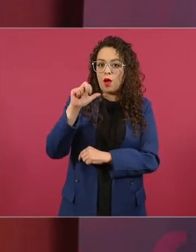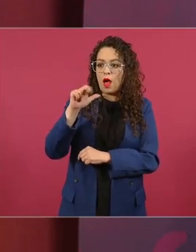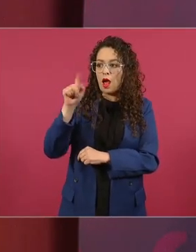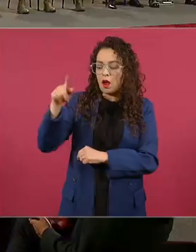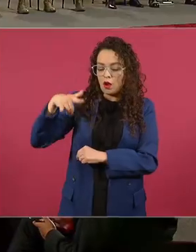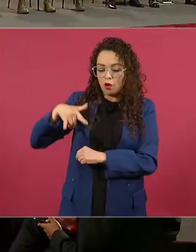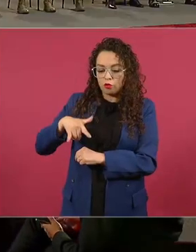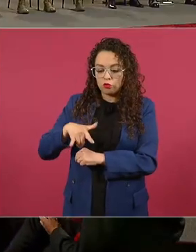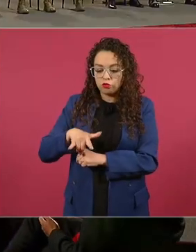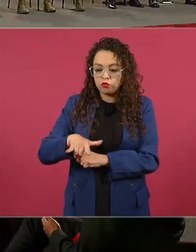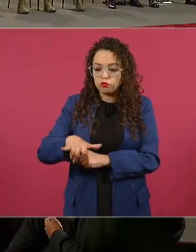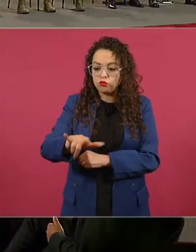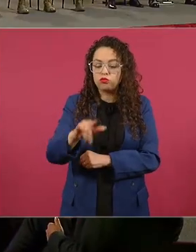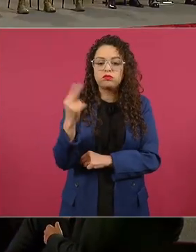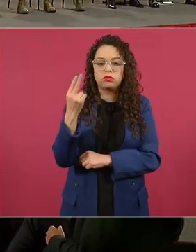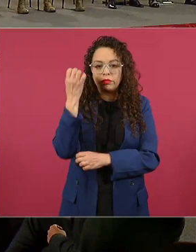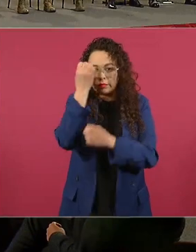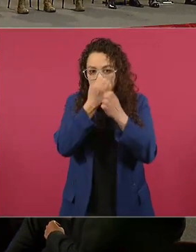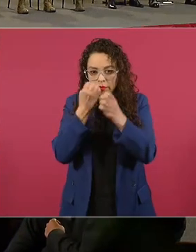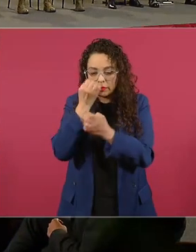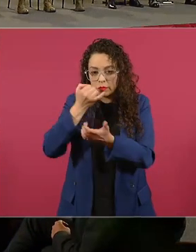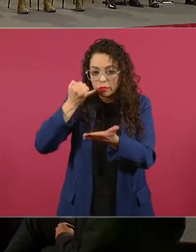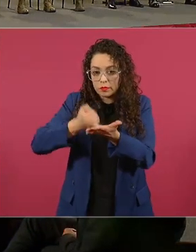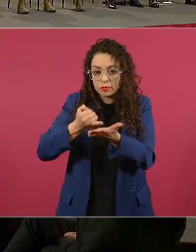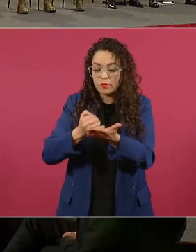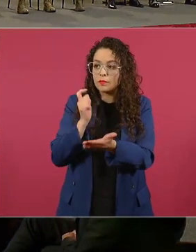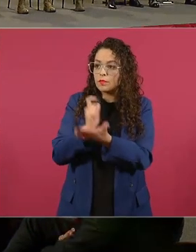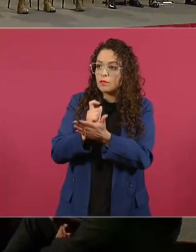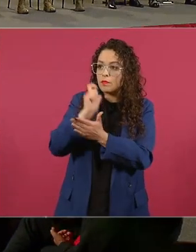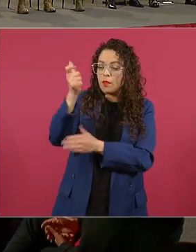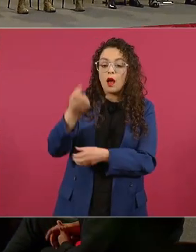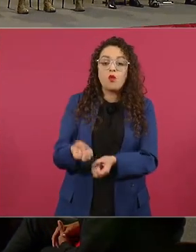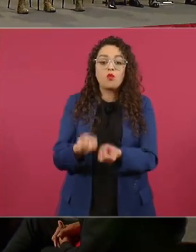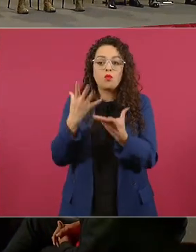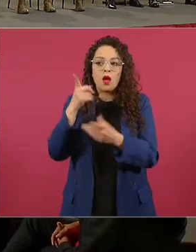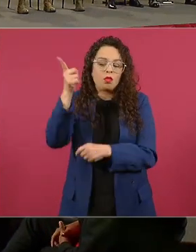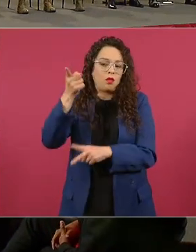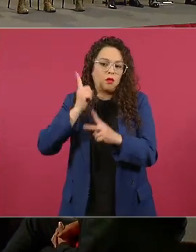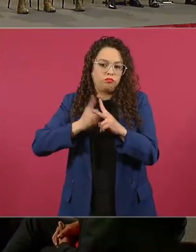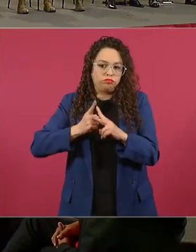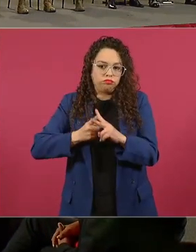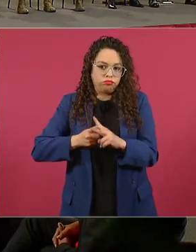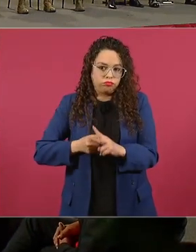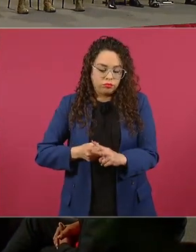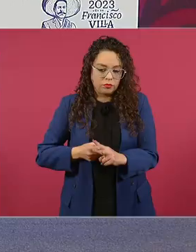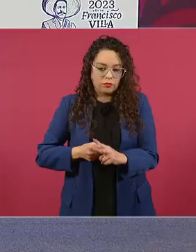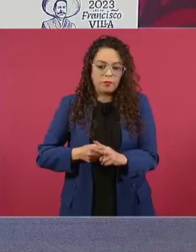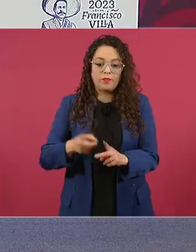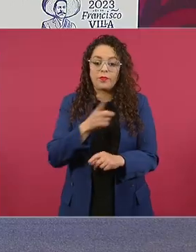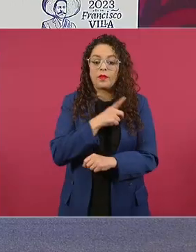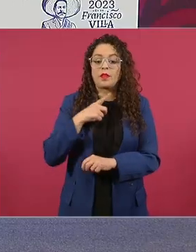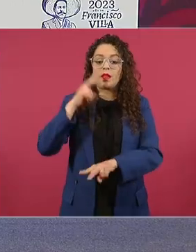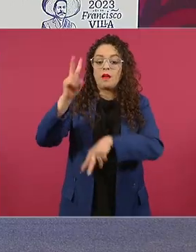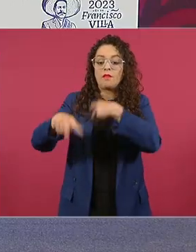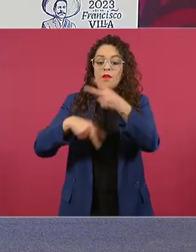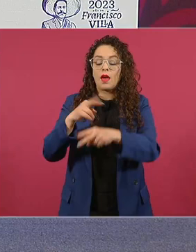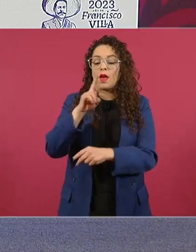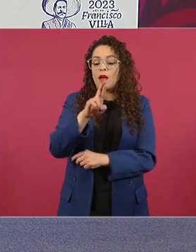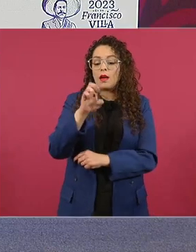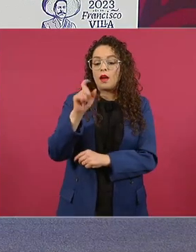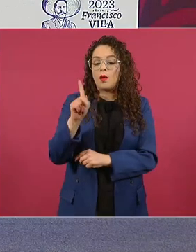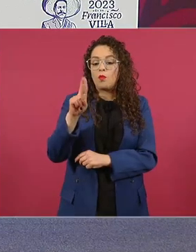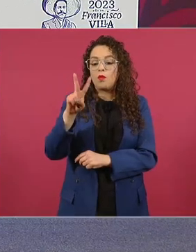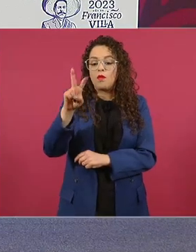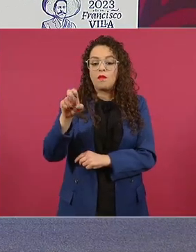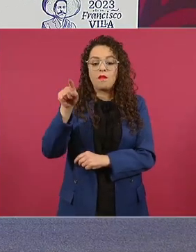correspondientes impuestos. Invitamos a la población a acudir a los módulos del repube a realizar